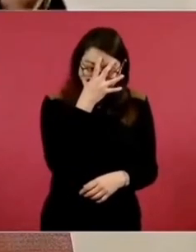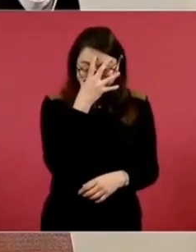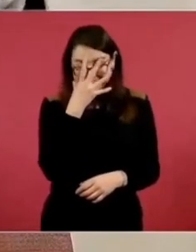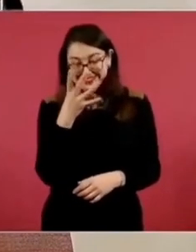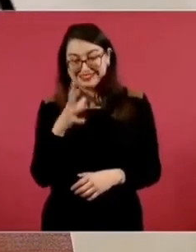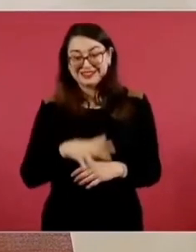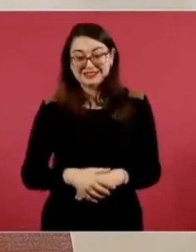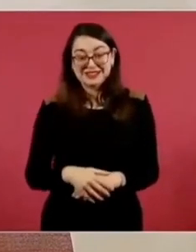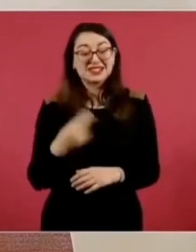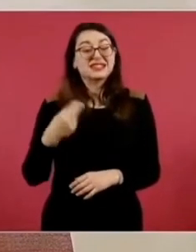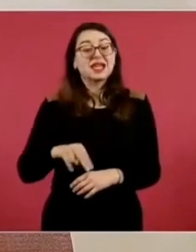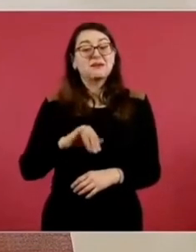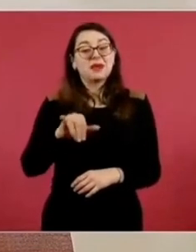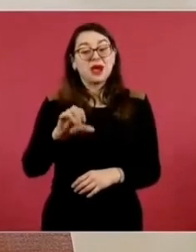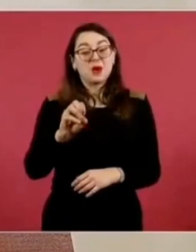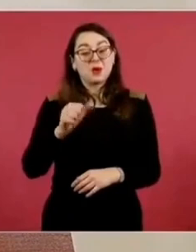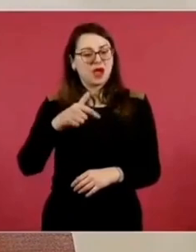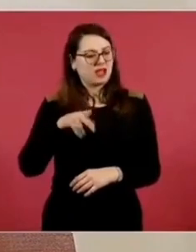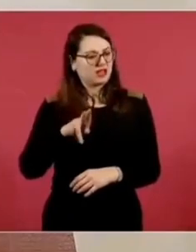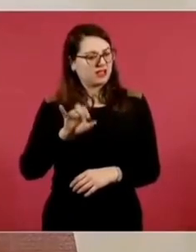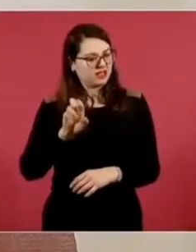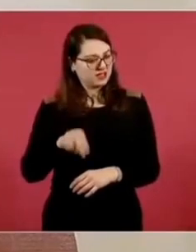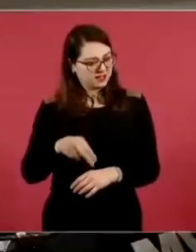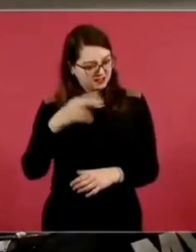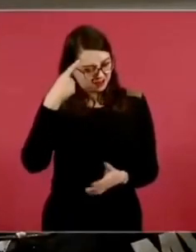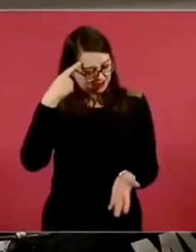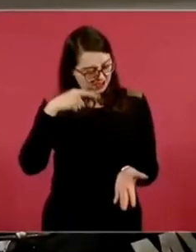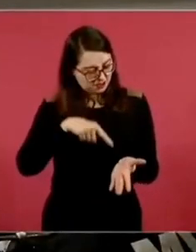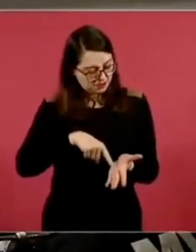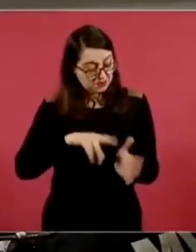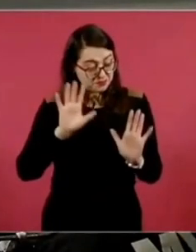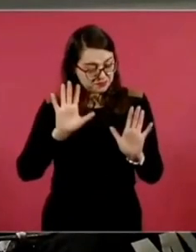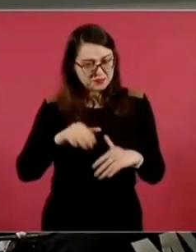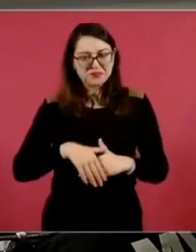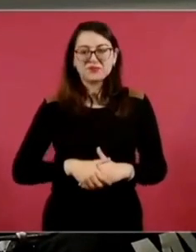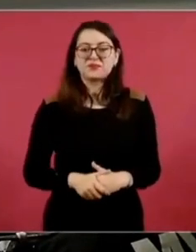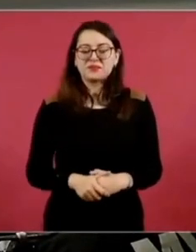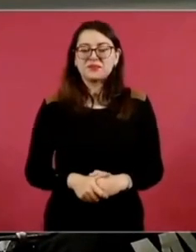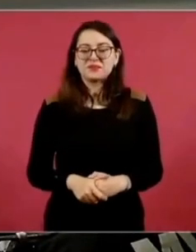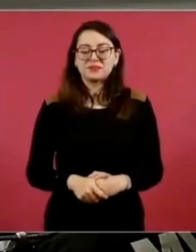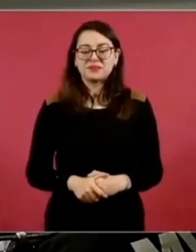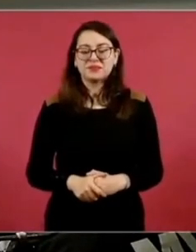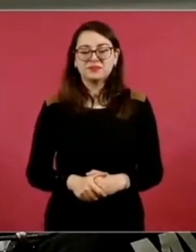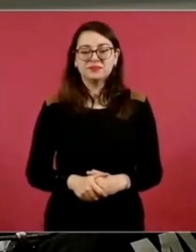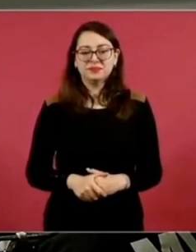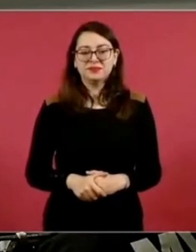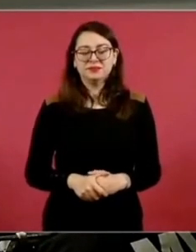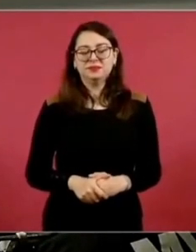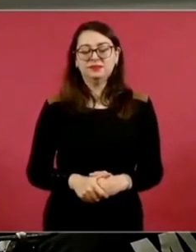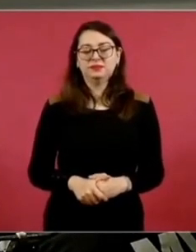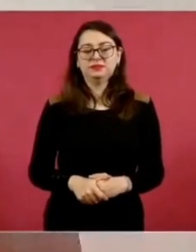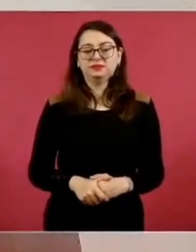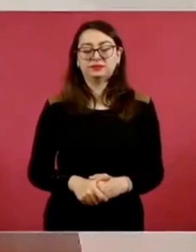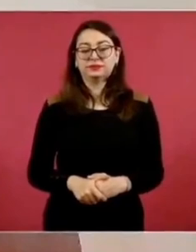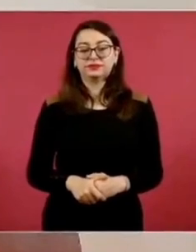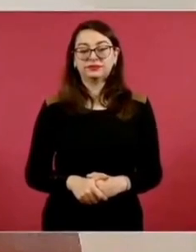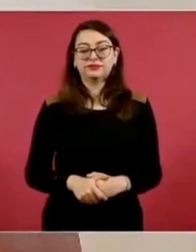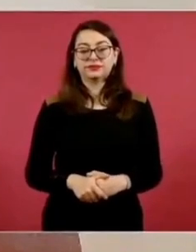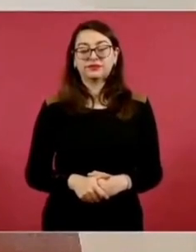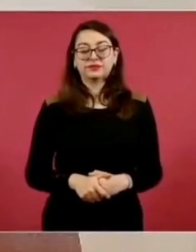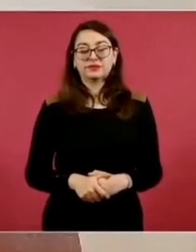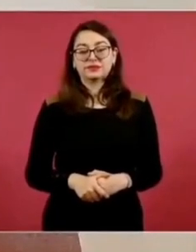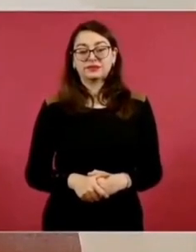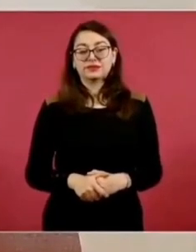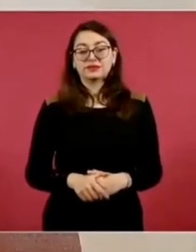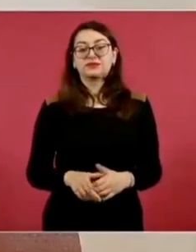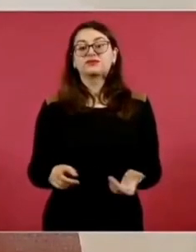Joaquín se llama también, creo que el hijo. Joaquín. Y entonces Héctor me dice,